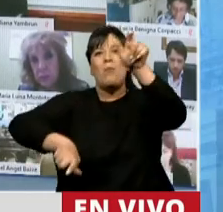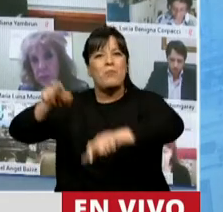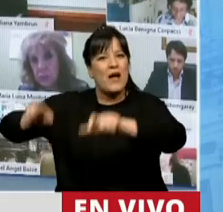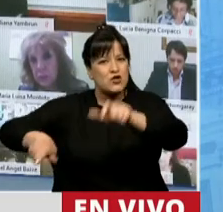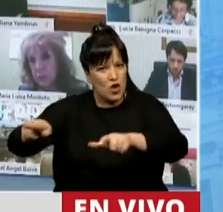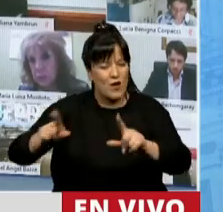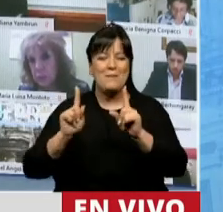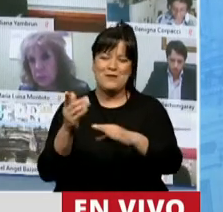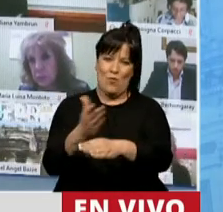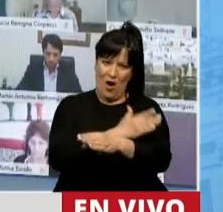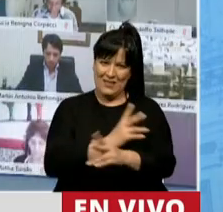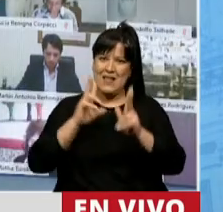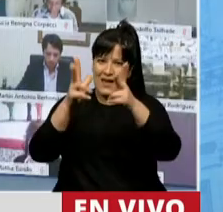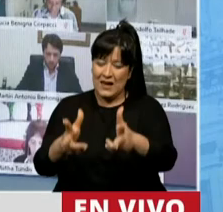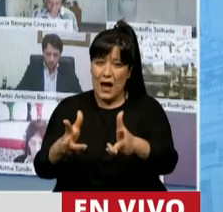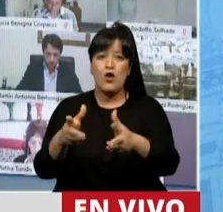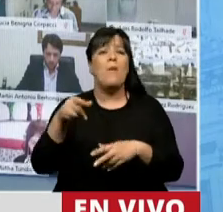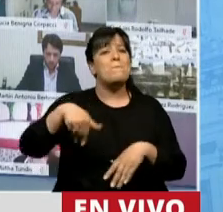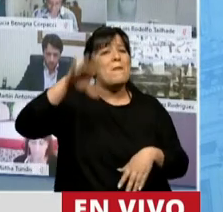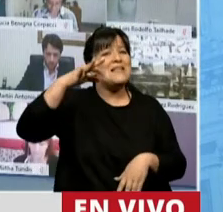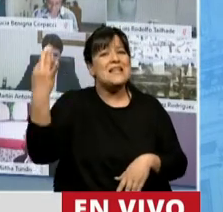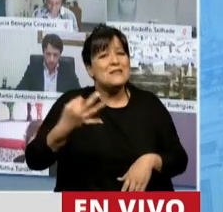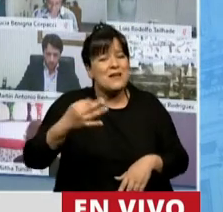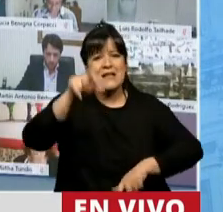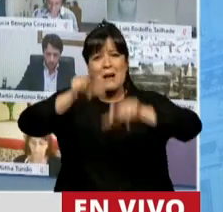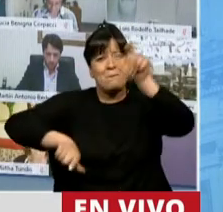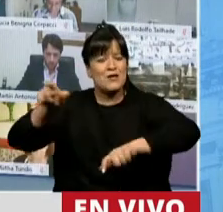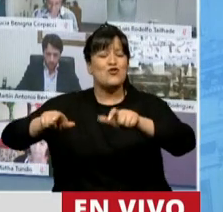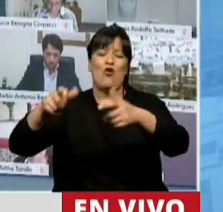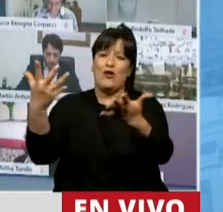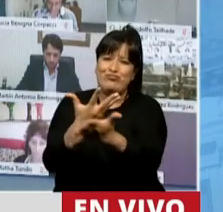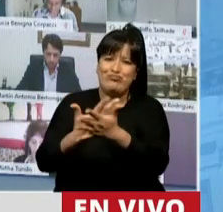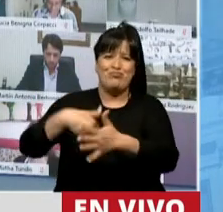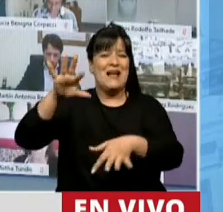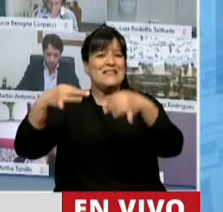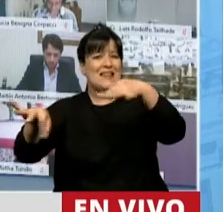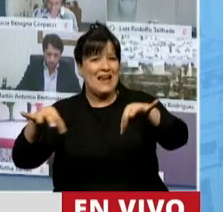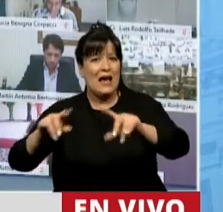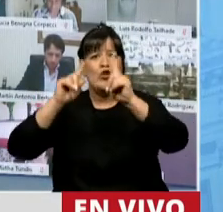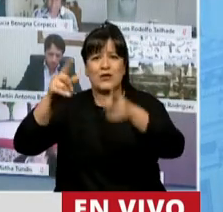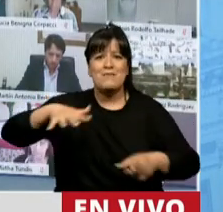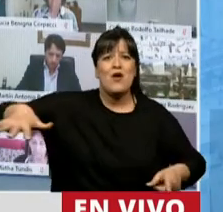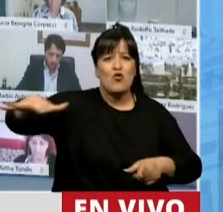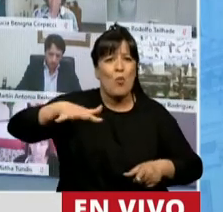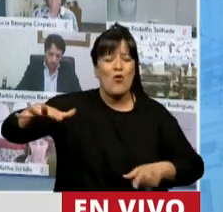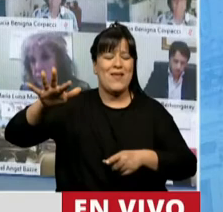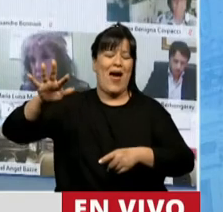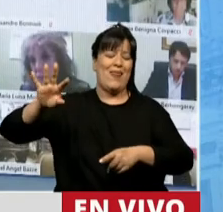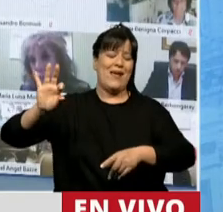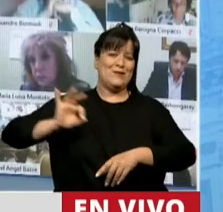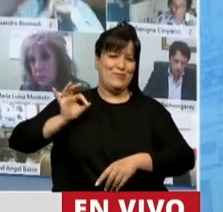como bien se dijo, en particular los grupos vulnerables y las comunidades más vulnerables.